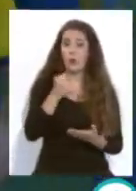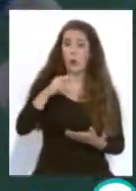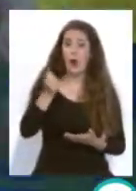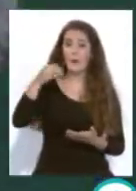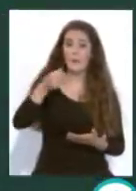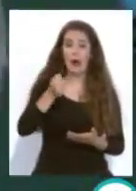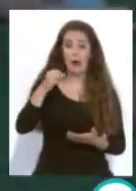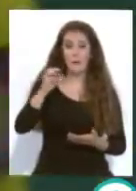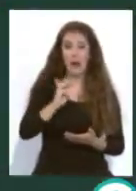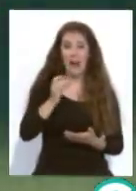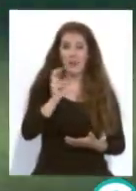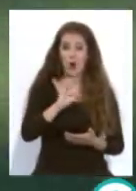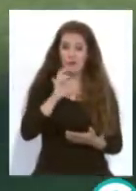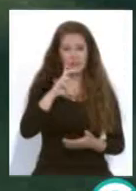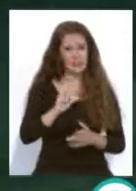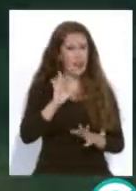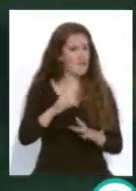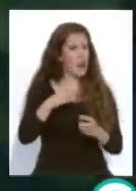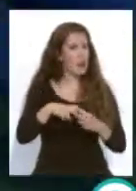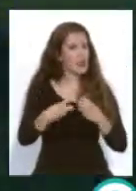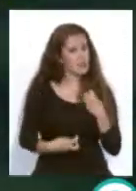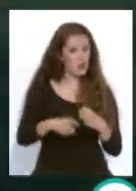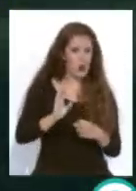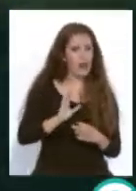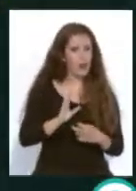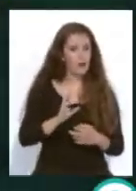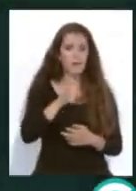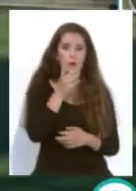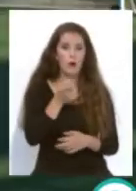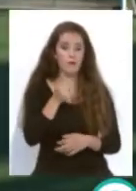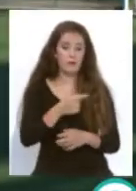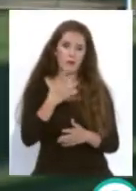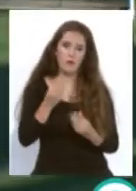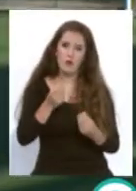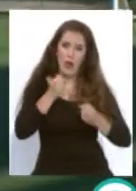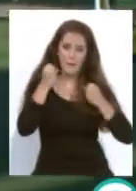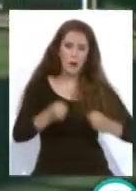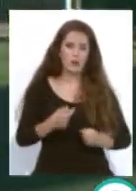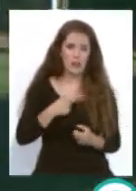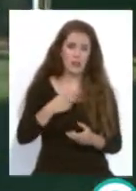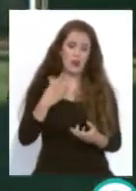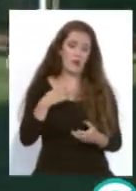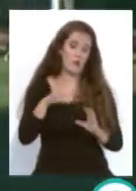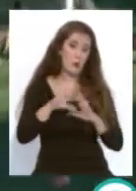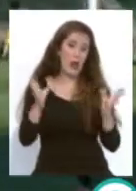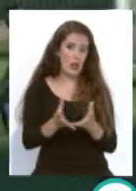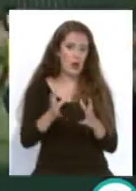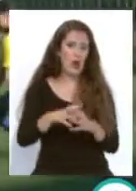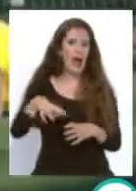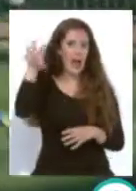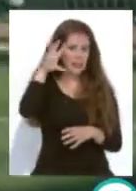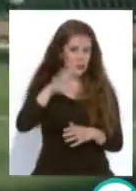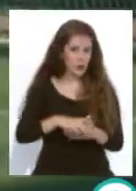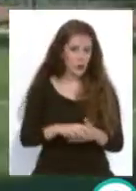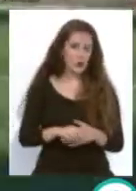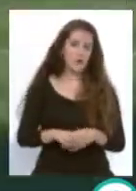tenía leccionado lo suyo porque en el primer tiempo también Jordi Tur tiró no con mucha potencia pero si el balón que fuese alto la verdad que